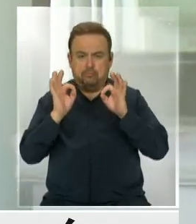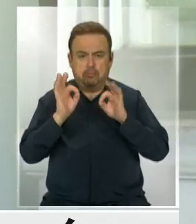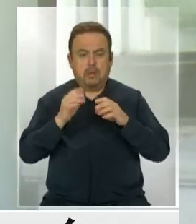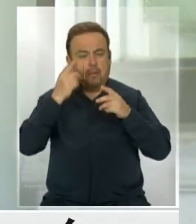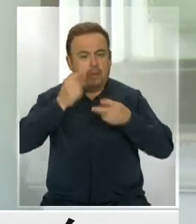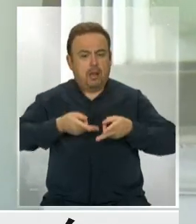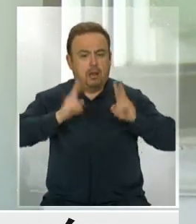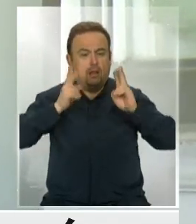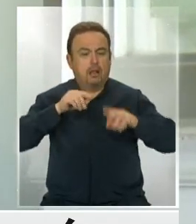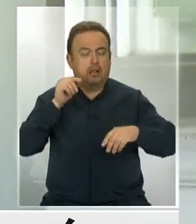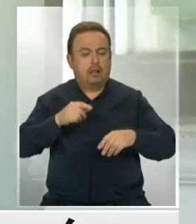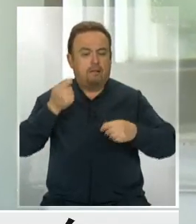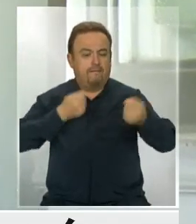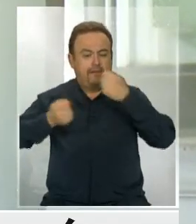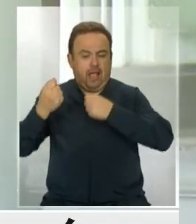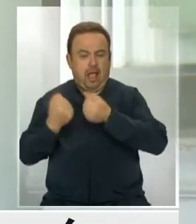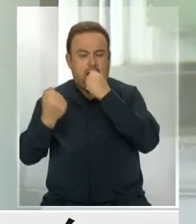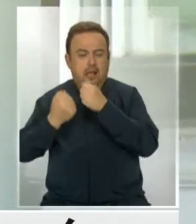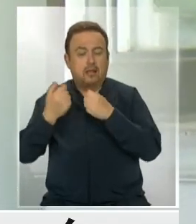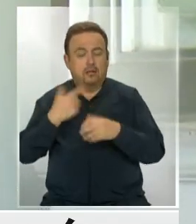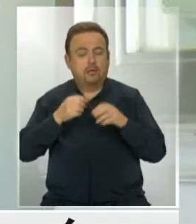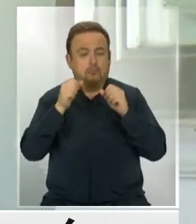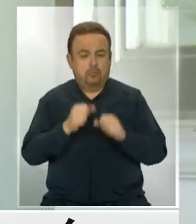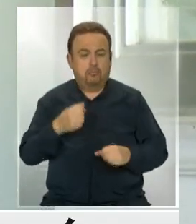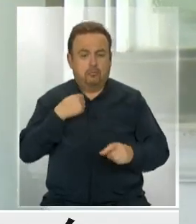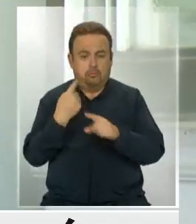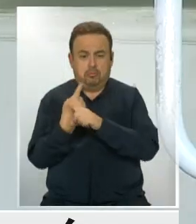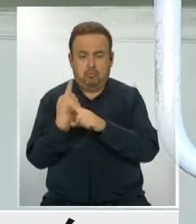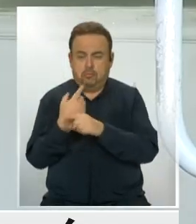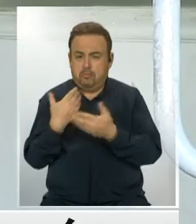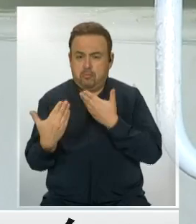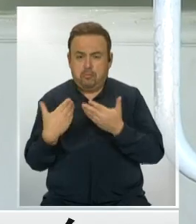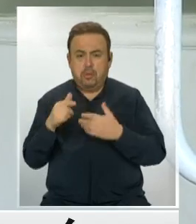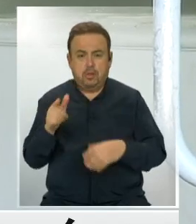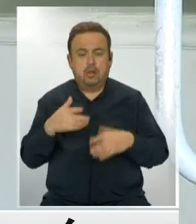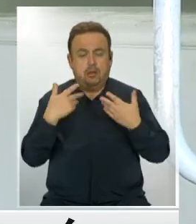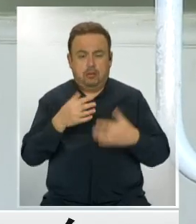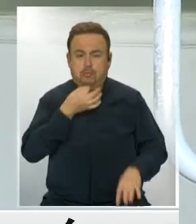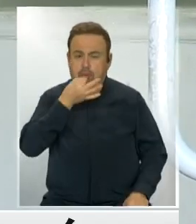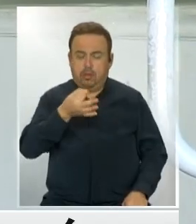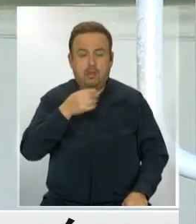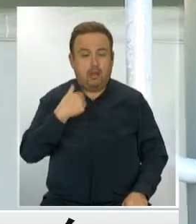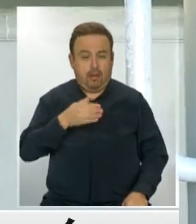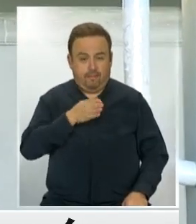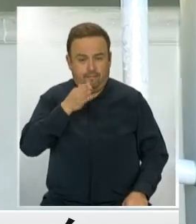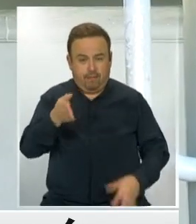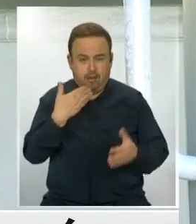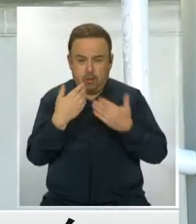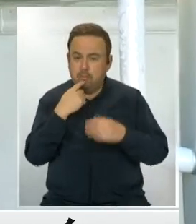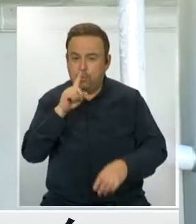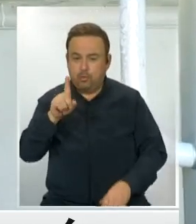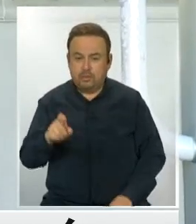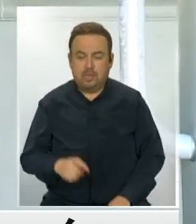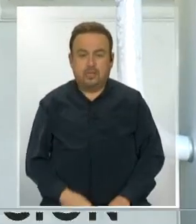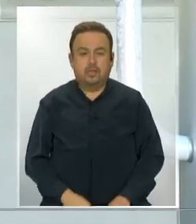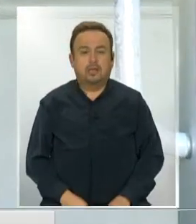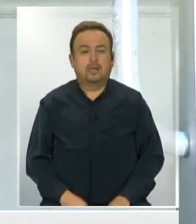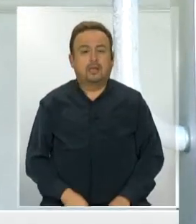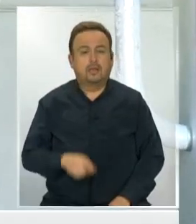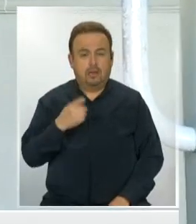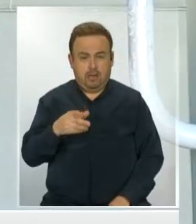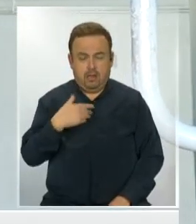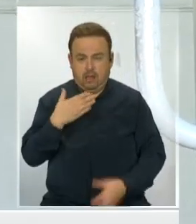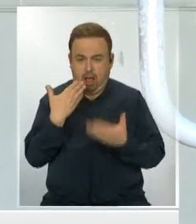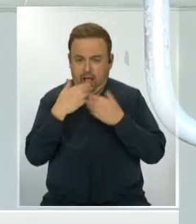para autorizar la venta de sus vehículos y que pudo conversar con él. Eso lo reafirmó cuando le fuimos a consultar. Pero él